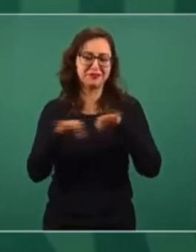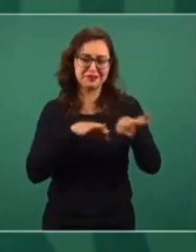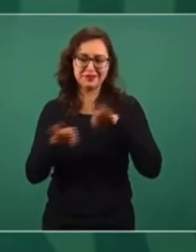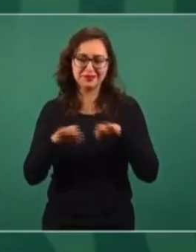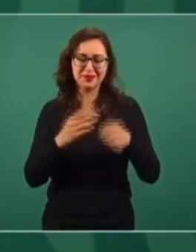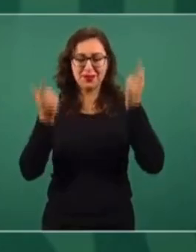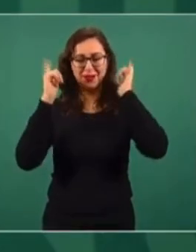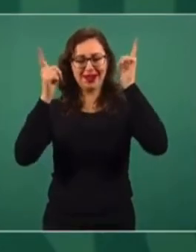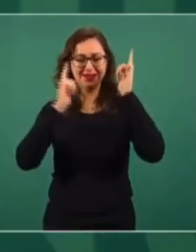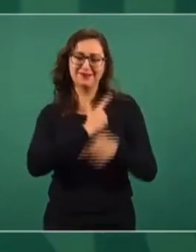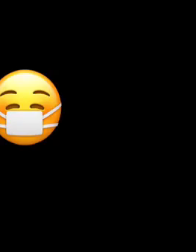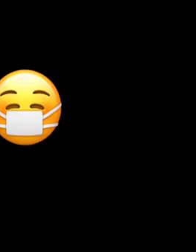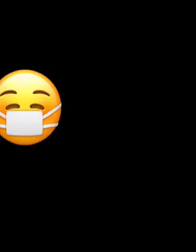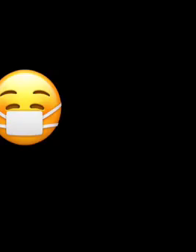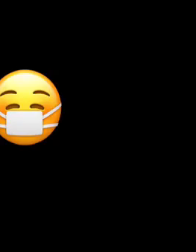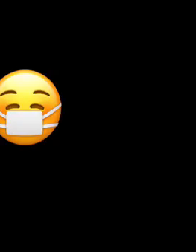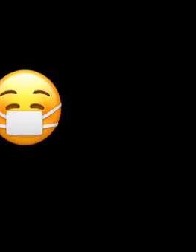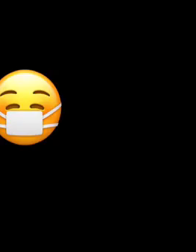nos dará muchísimo gusto.